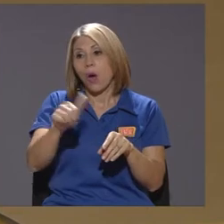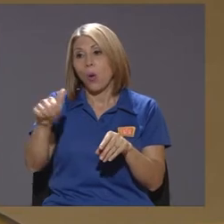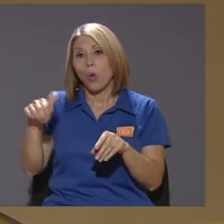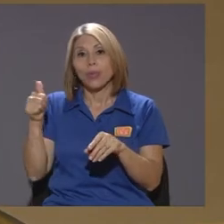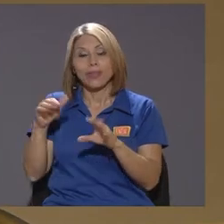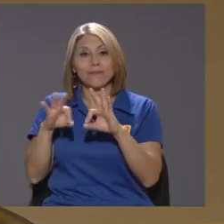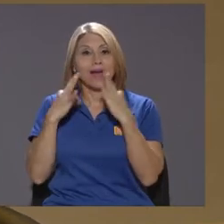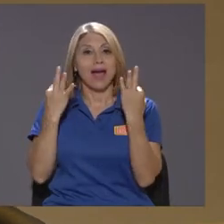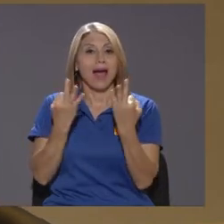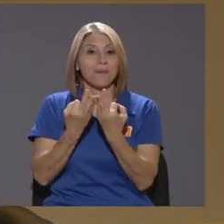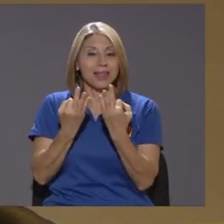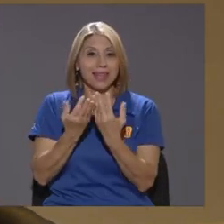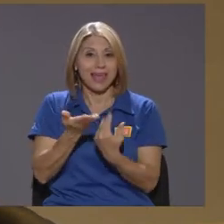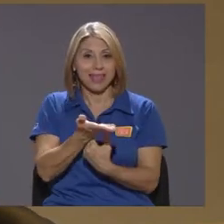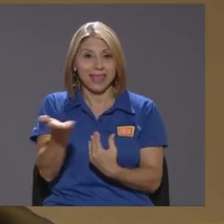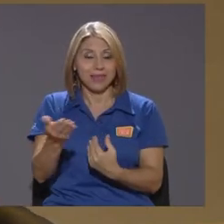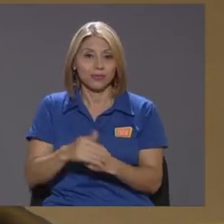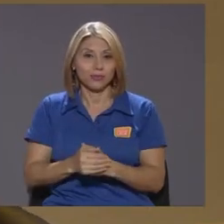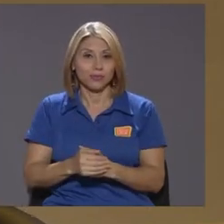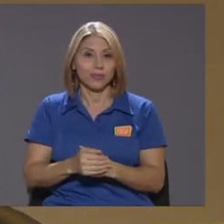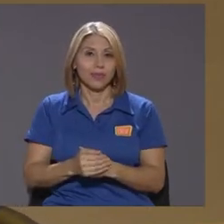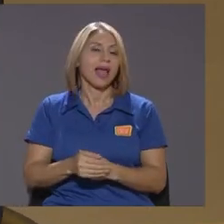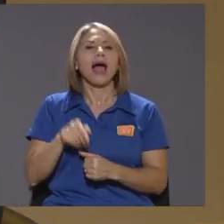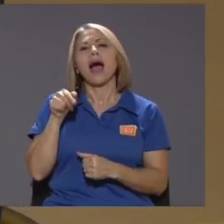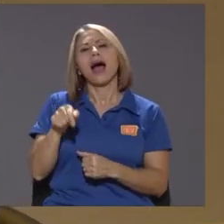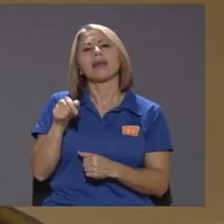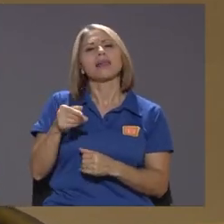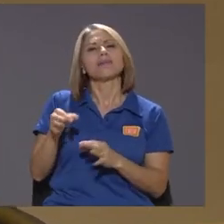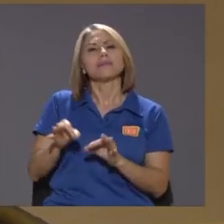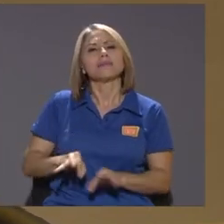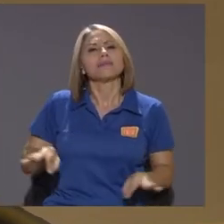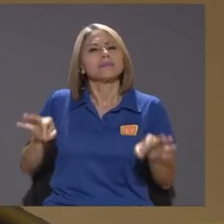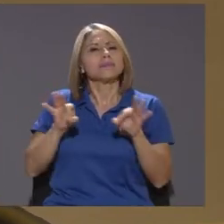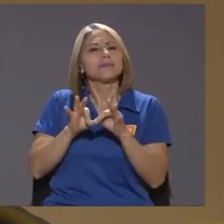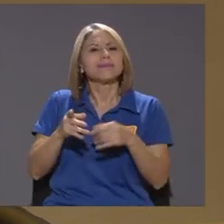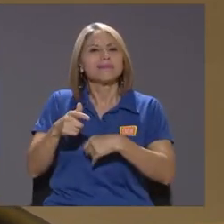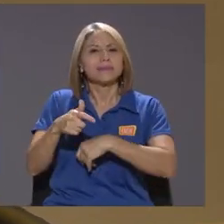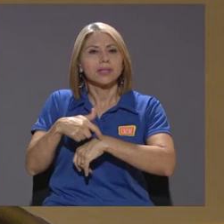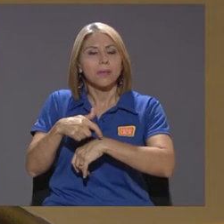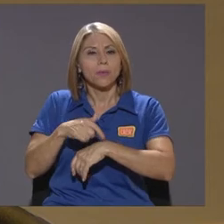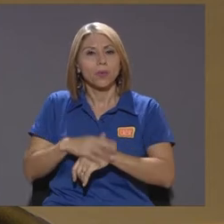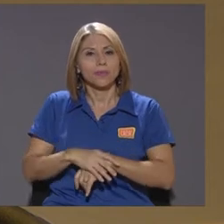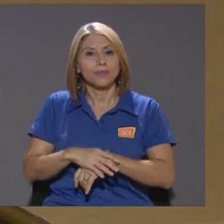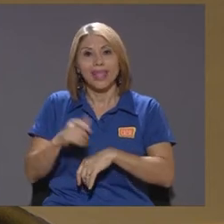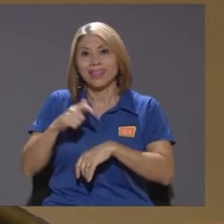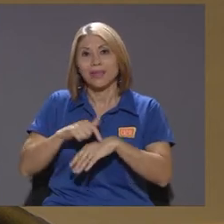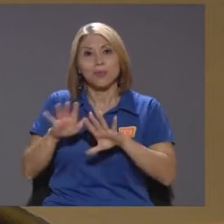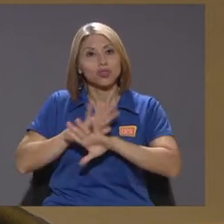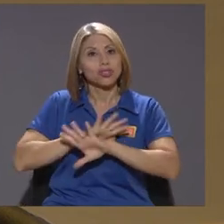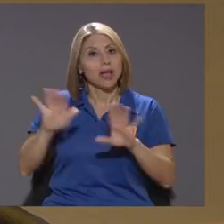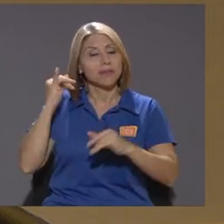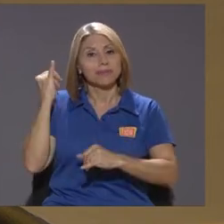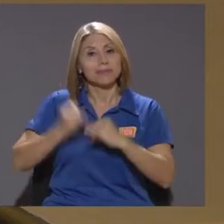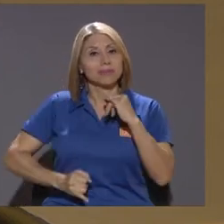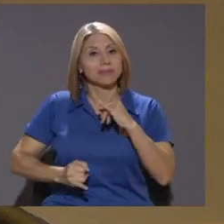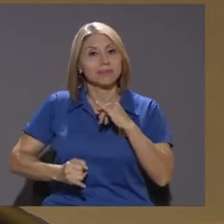mayores y hay varias otras cosas aquí hay una cuestión importante y es el tiempo y es que el tiempo ya se nos acabó la velocidad con que esto